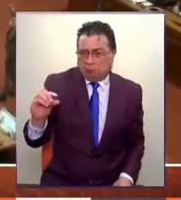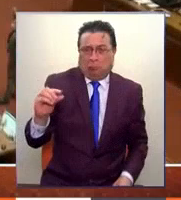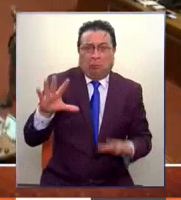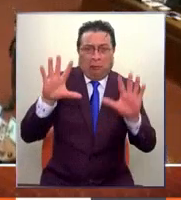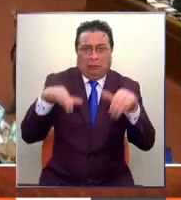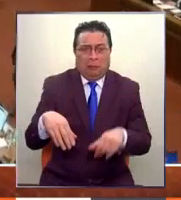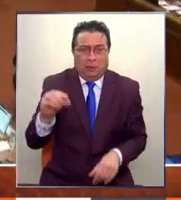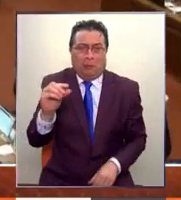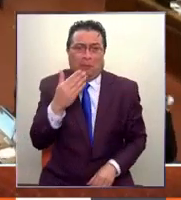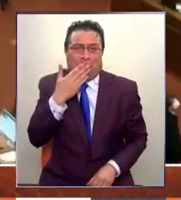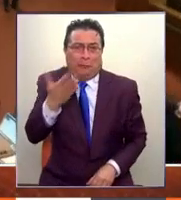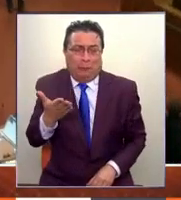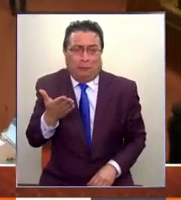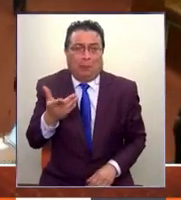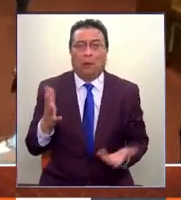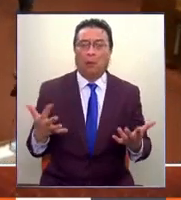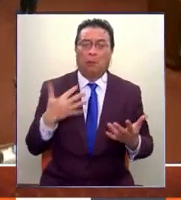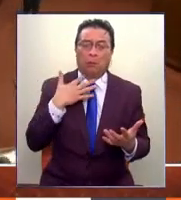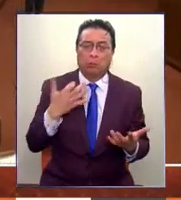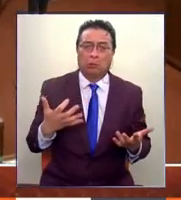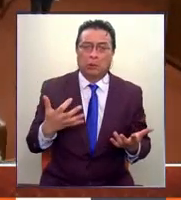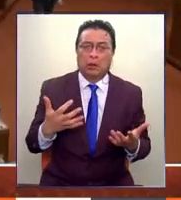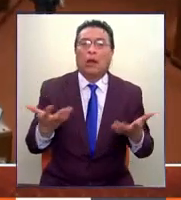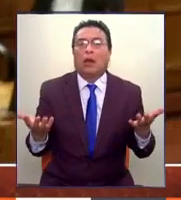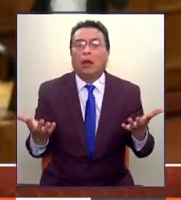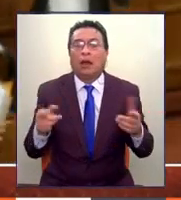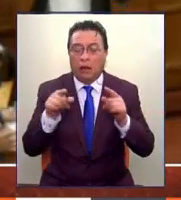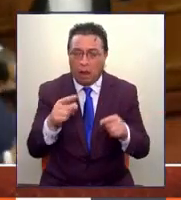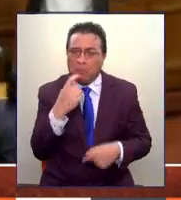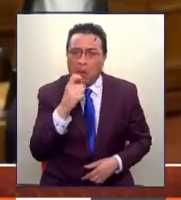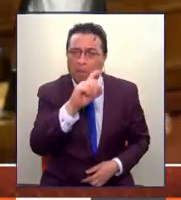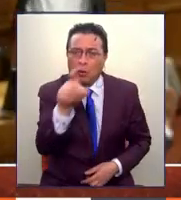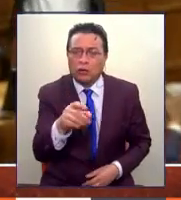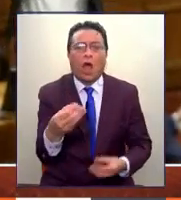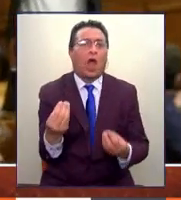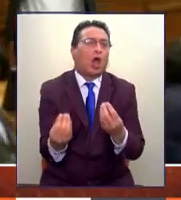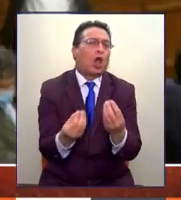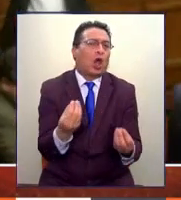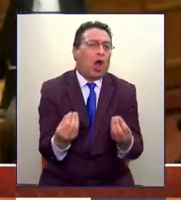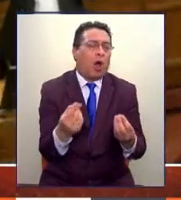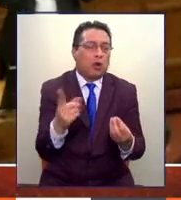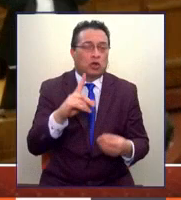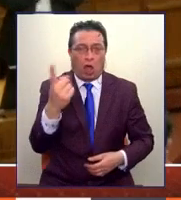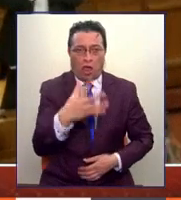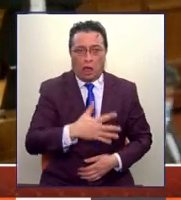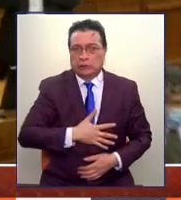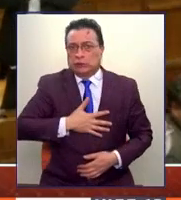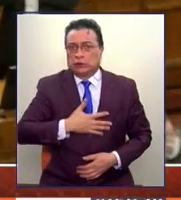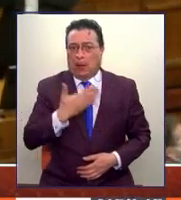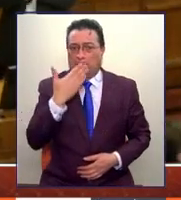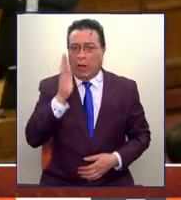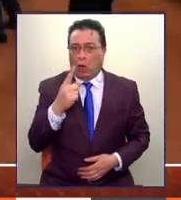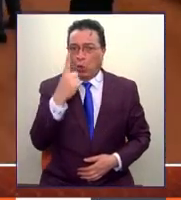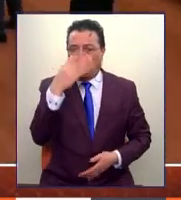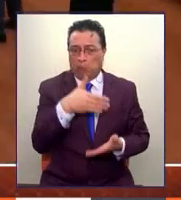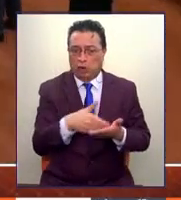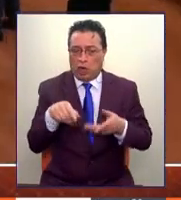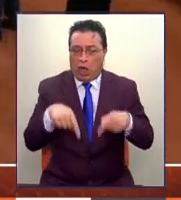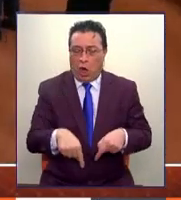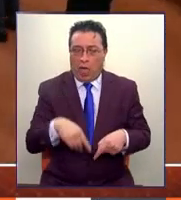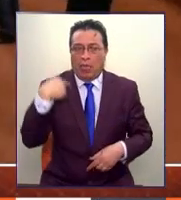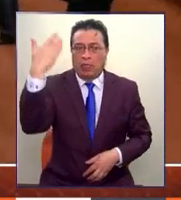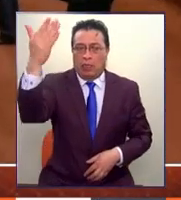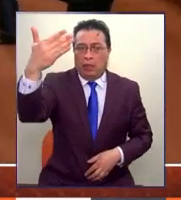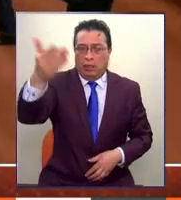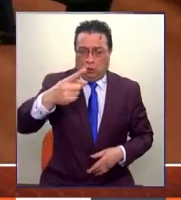a 139.526. Entonces, la pregunta es cómo se combate la sensación, ministro, que se ha instalado de que si saco el